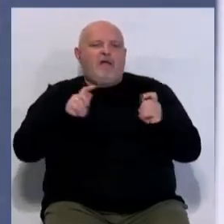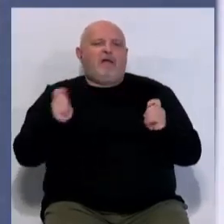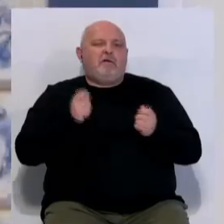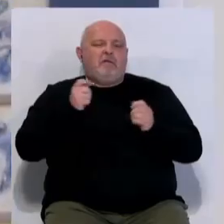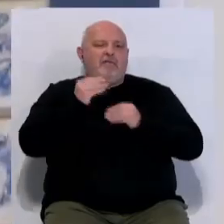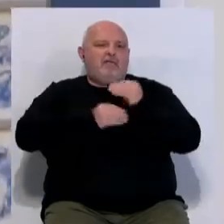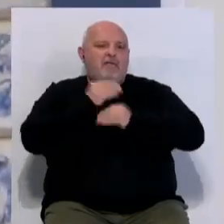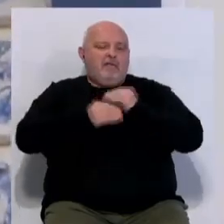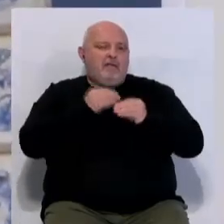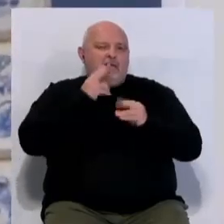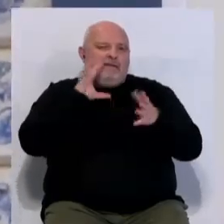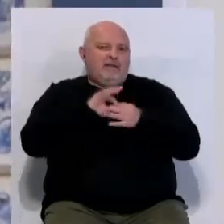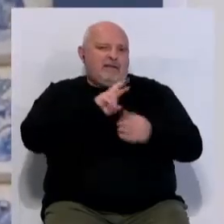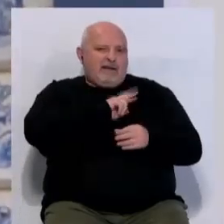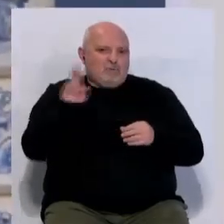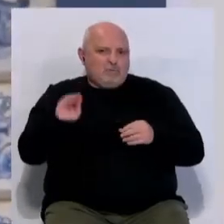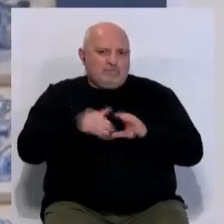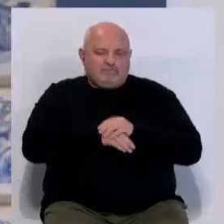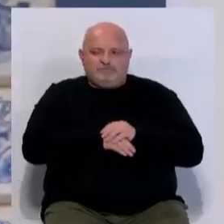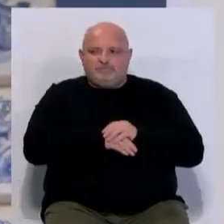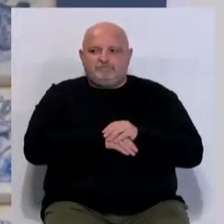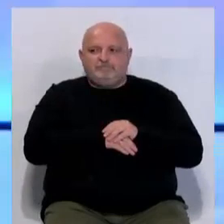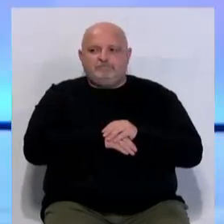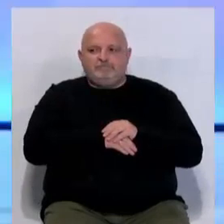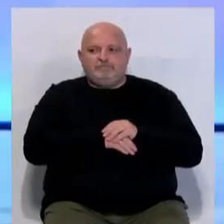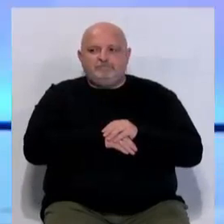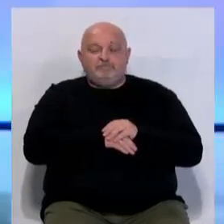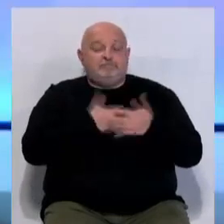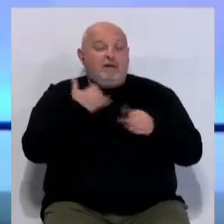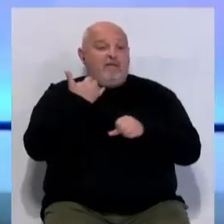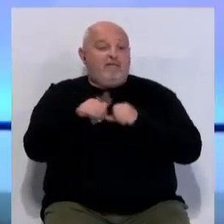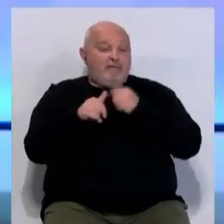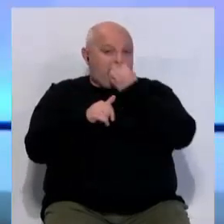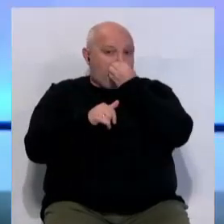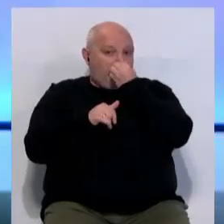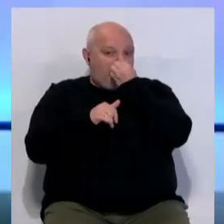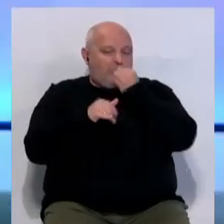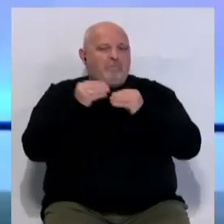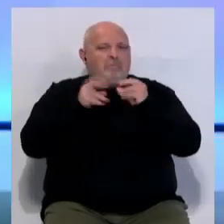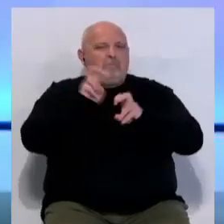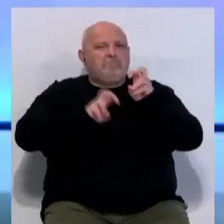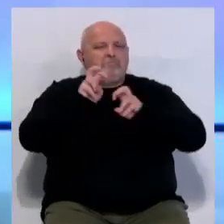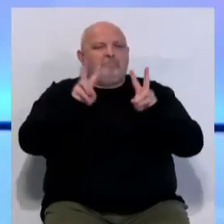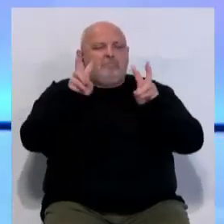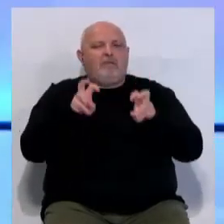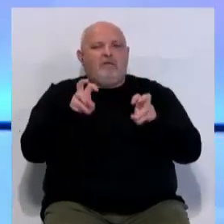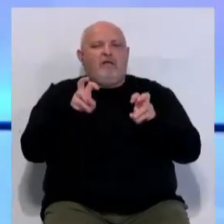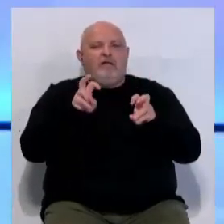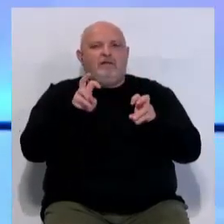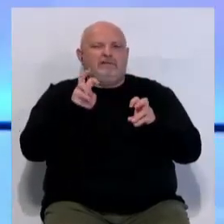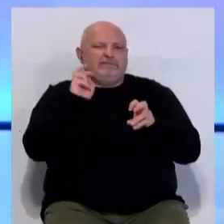a las celebraciones de índole religioso. Y bueno, al final lo que he estado buscando es un poco esa